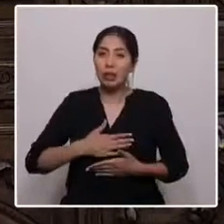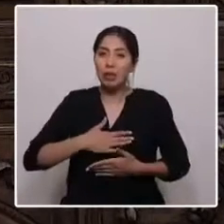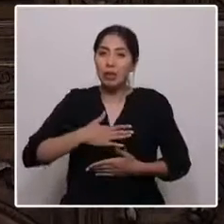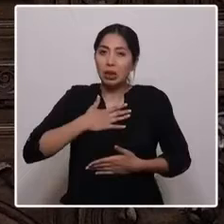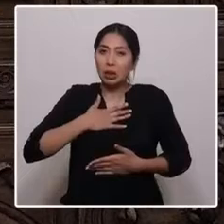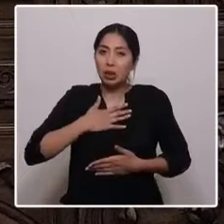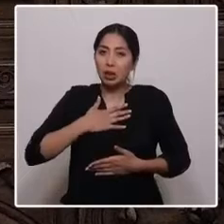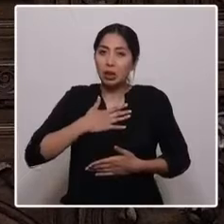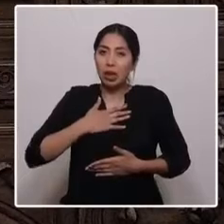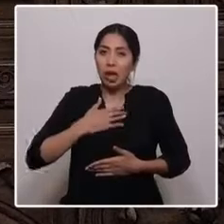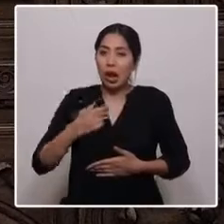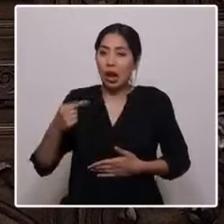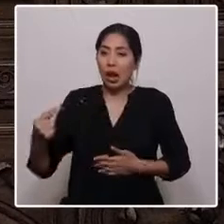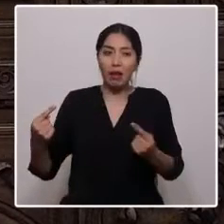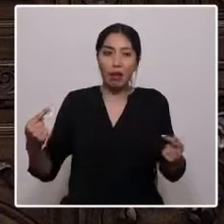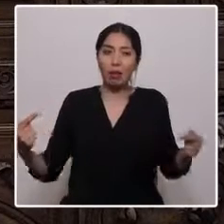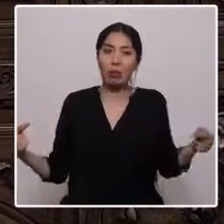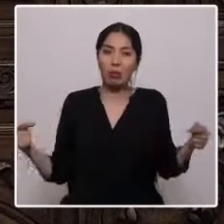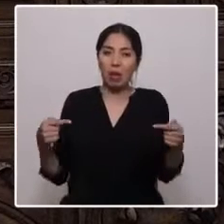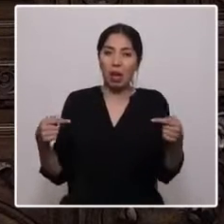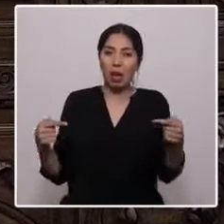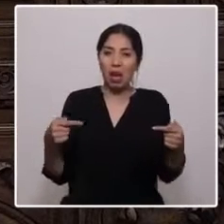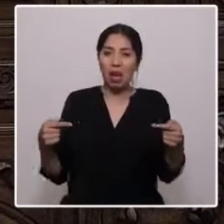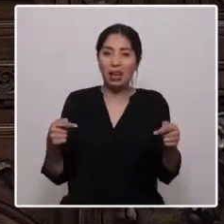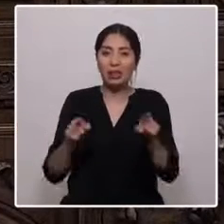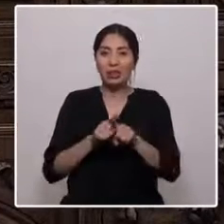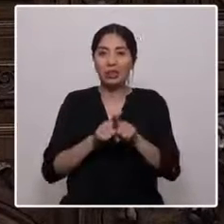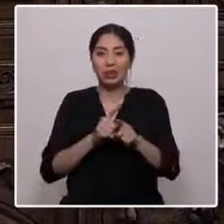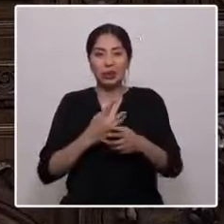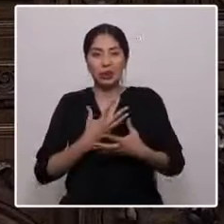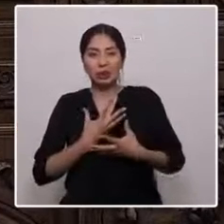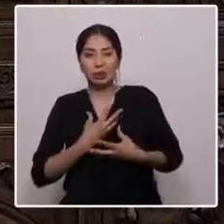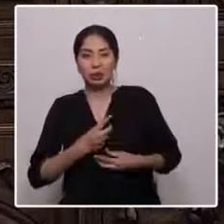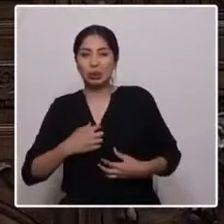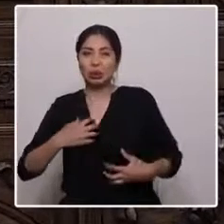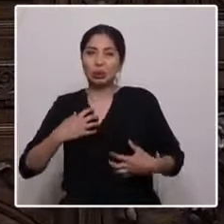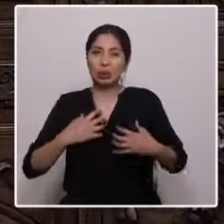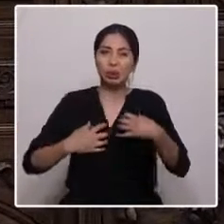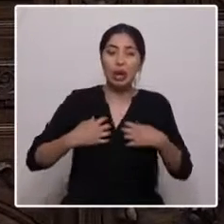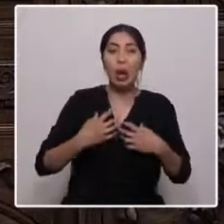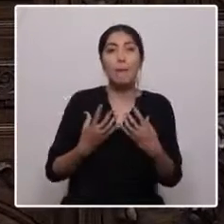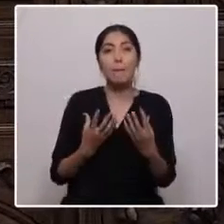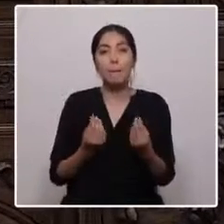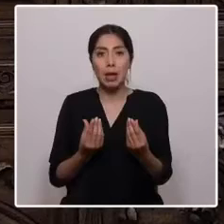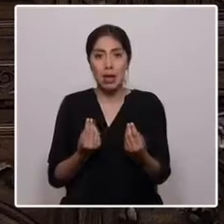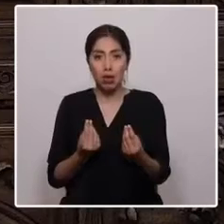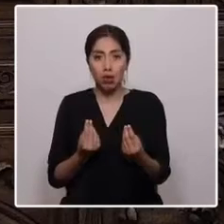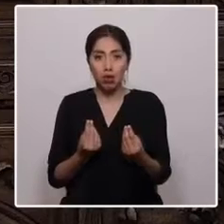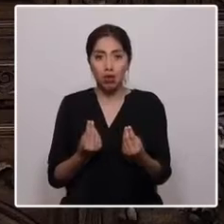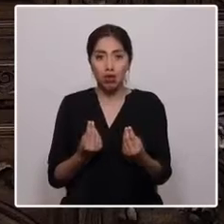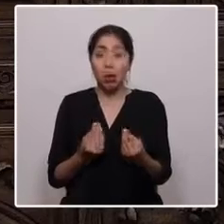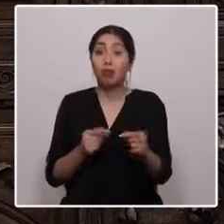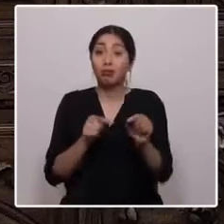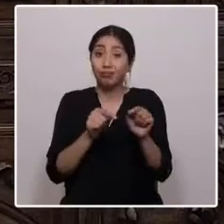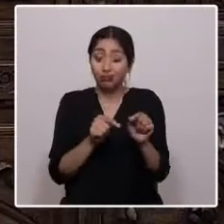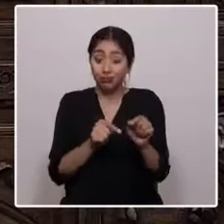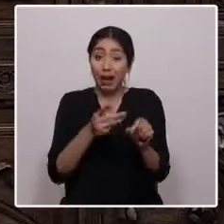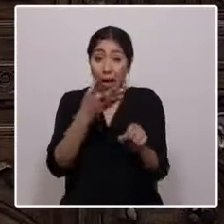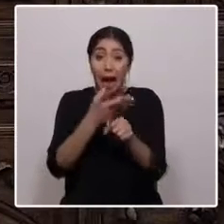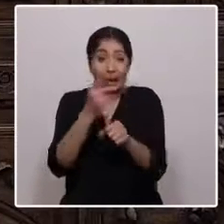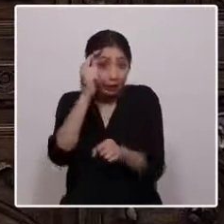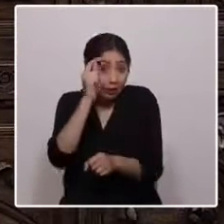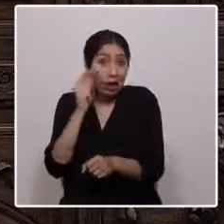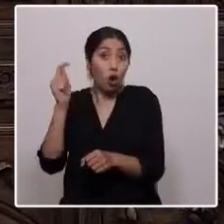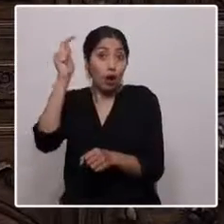de dichos extremos, extremos, el resentimiento y el miedo. Han surgido así teorías políticas